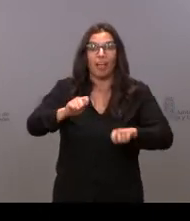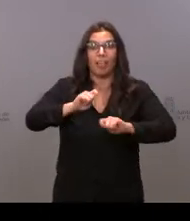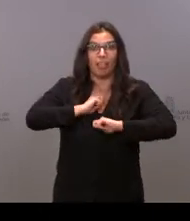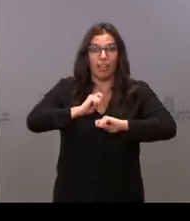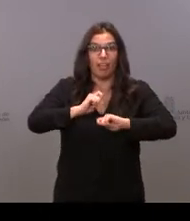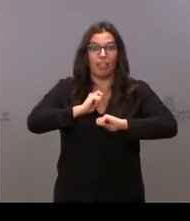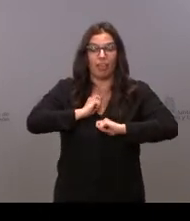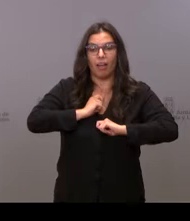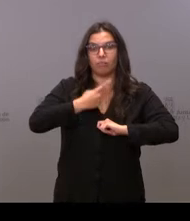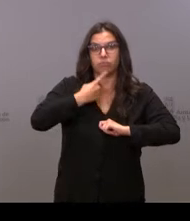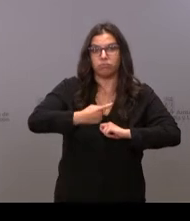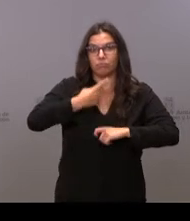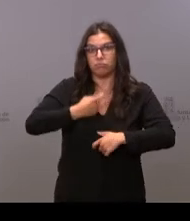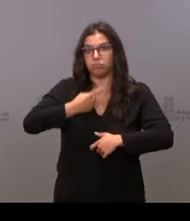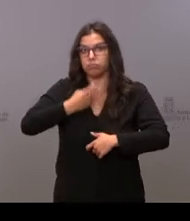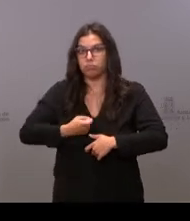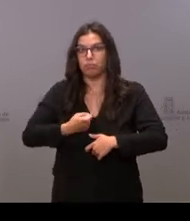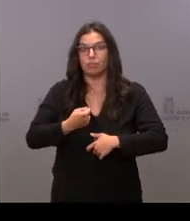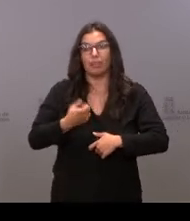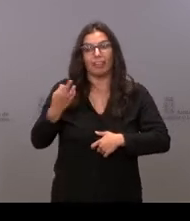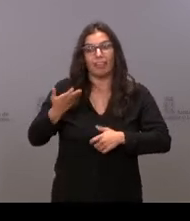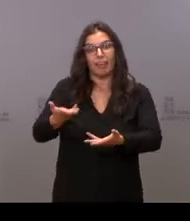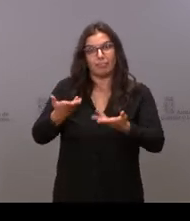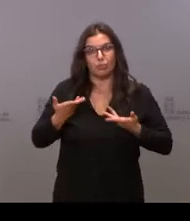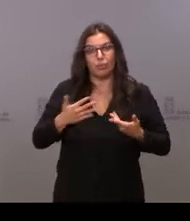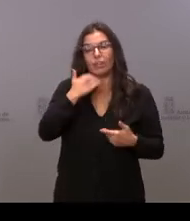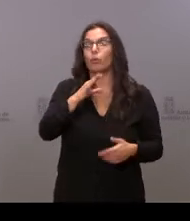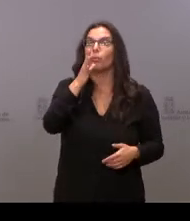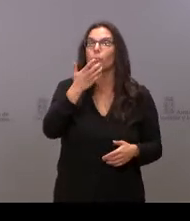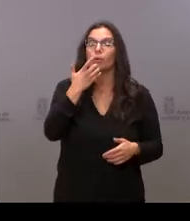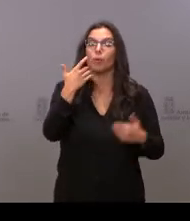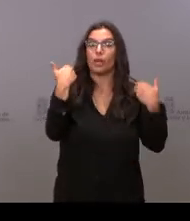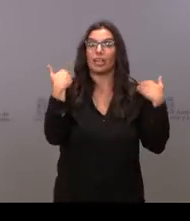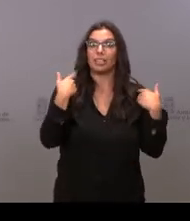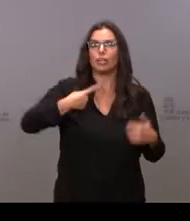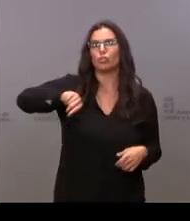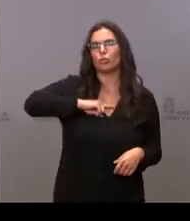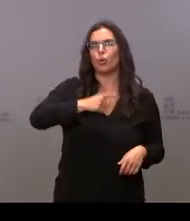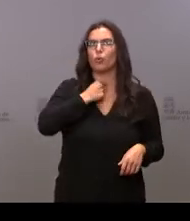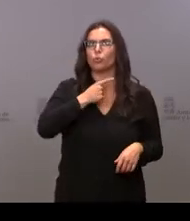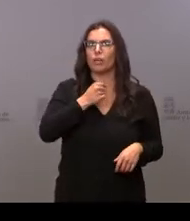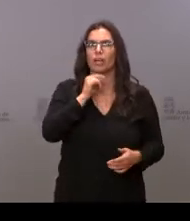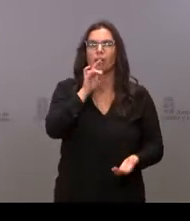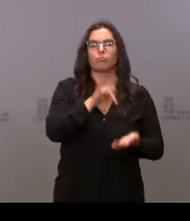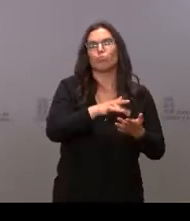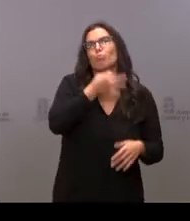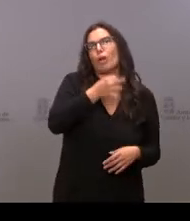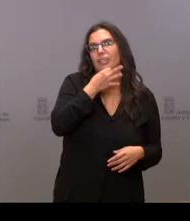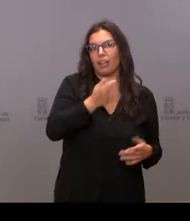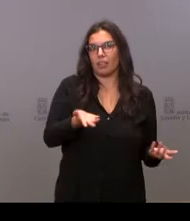así que a ver si nos vais echando una mano. Porque, por ejemplo, la gimnasia nos gustaría tenerla por la tarde. Porque